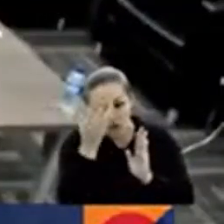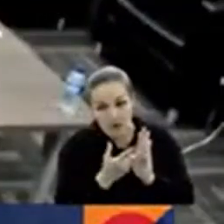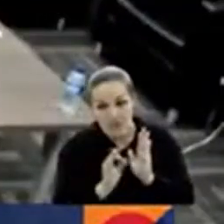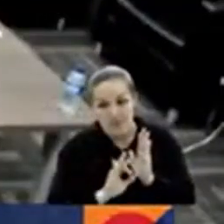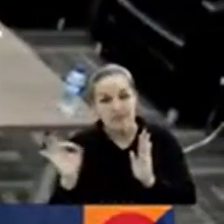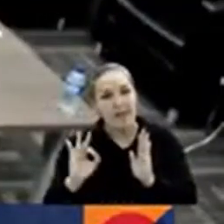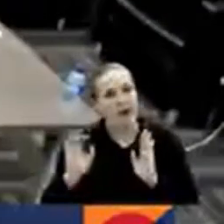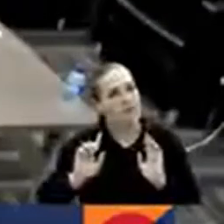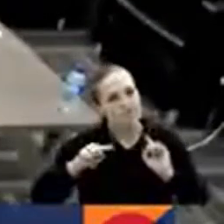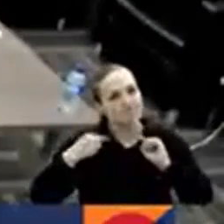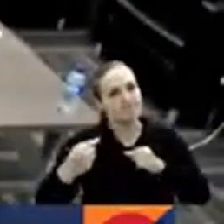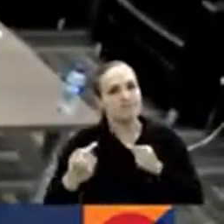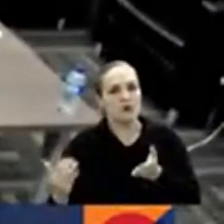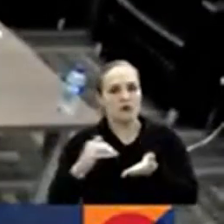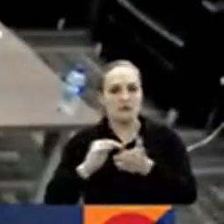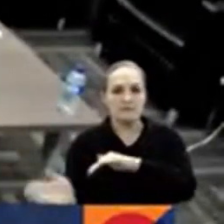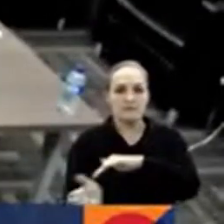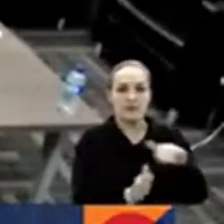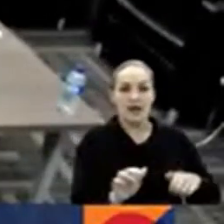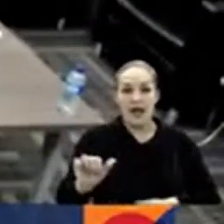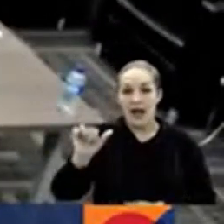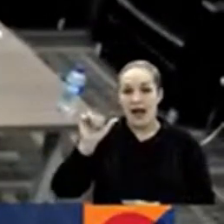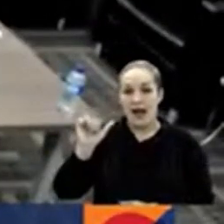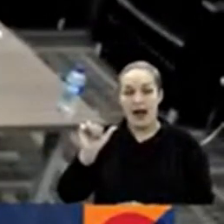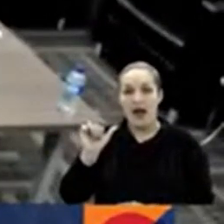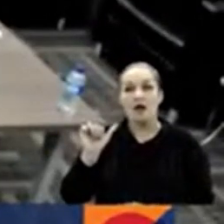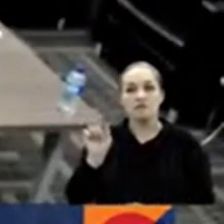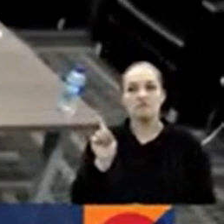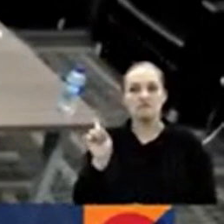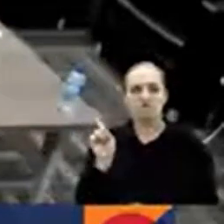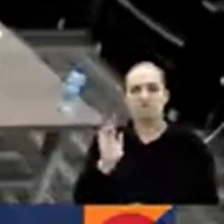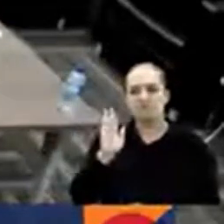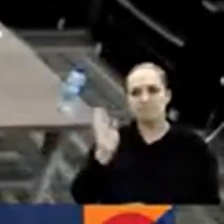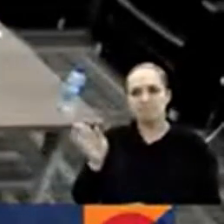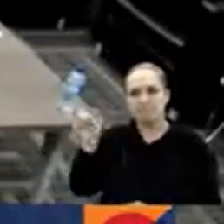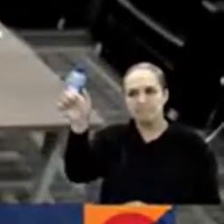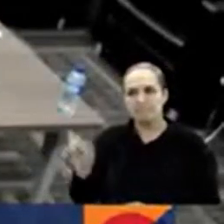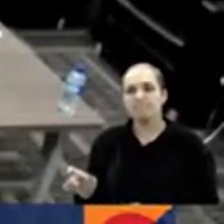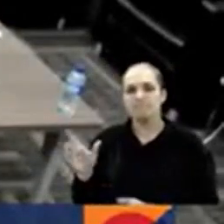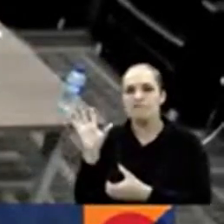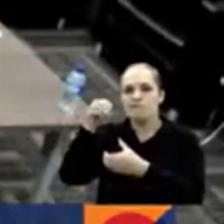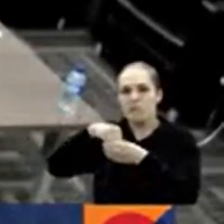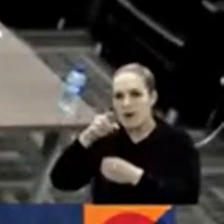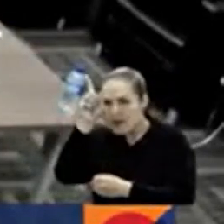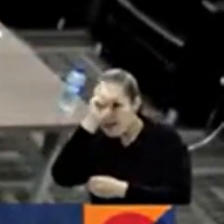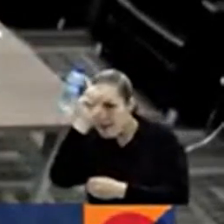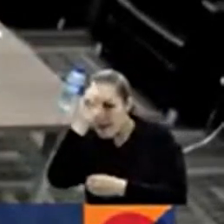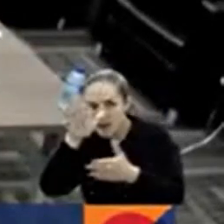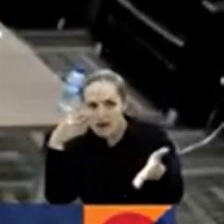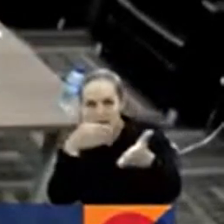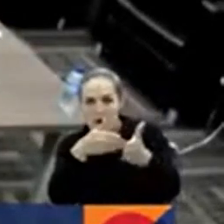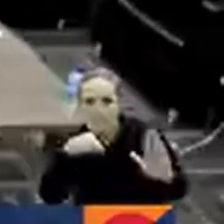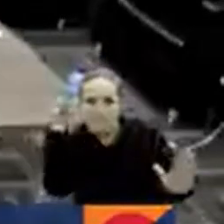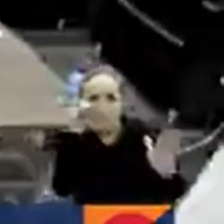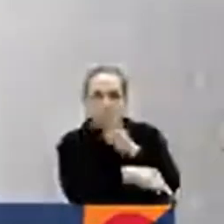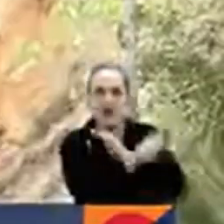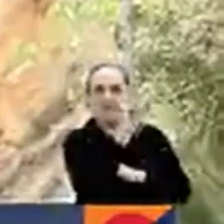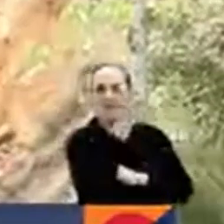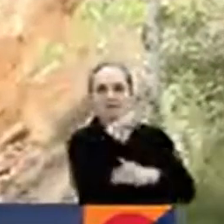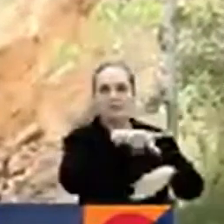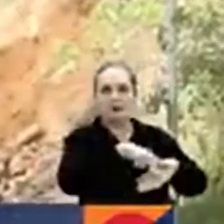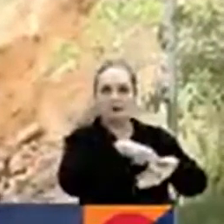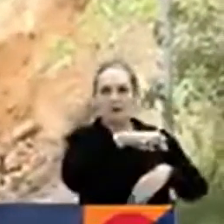Envían a la cárcel a mujer señalada de participar en asesinato de fiscal paraguayo Marcelo Pecci. Capturada no aceptó los cargos.